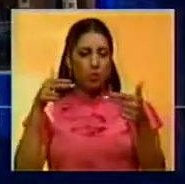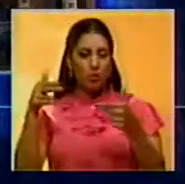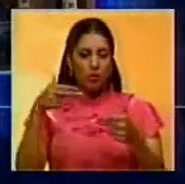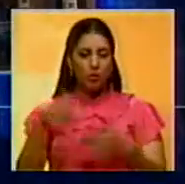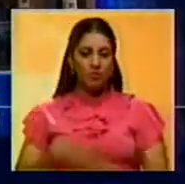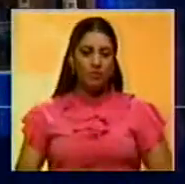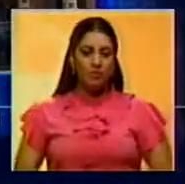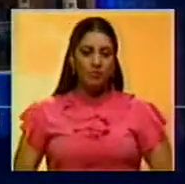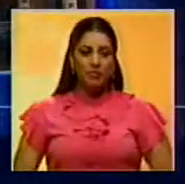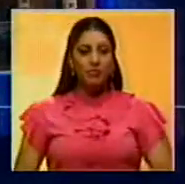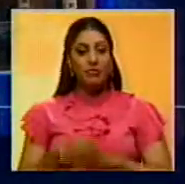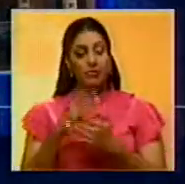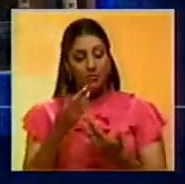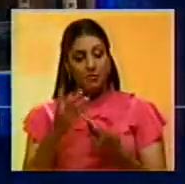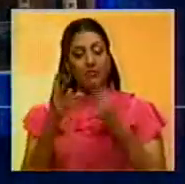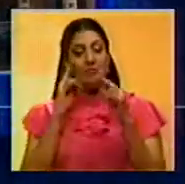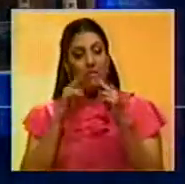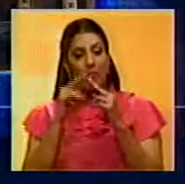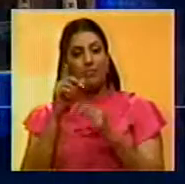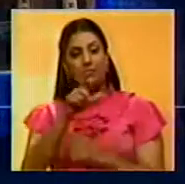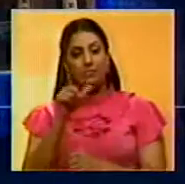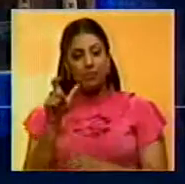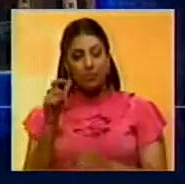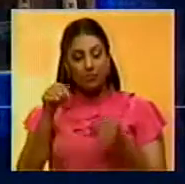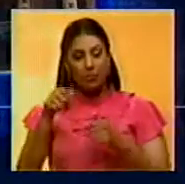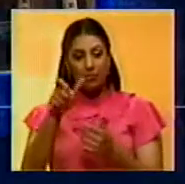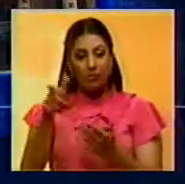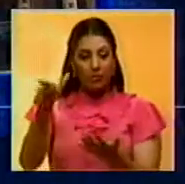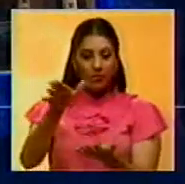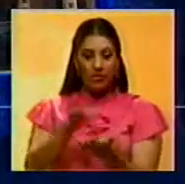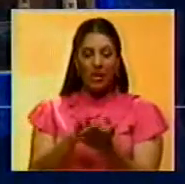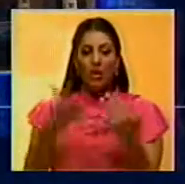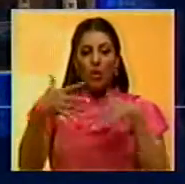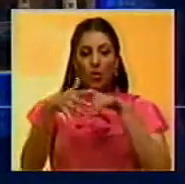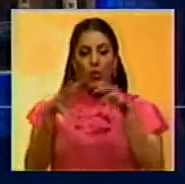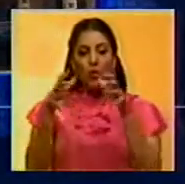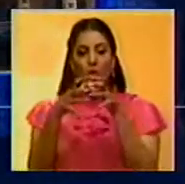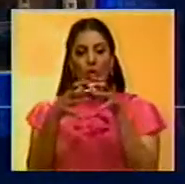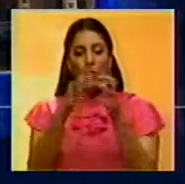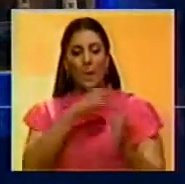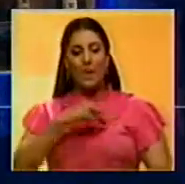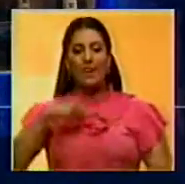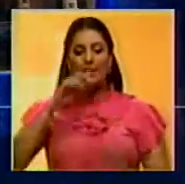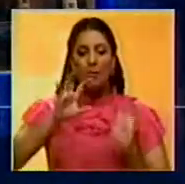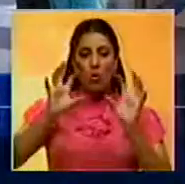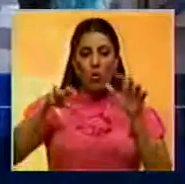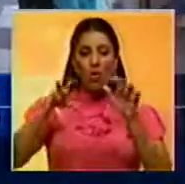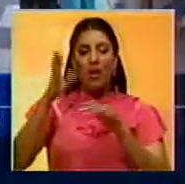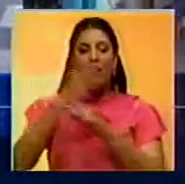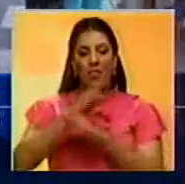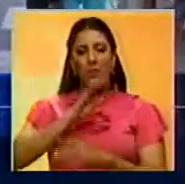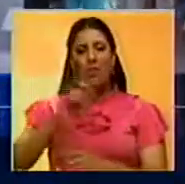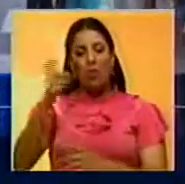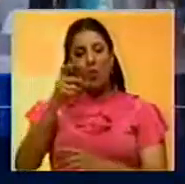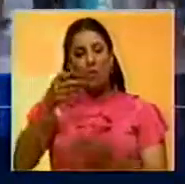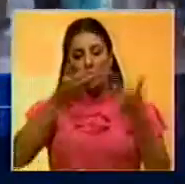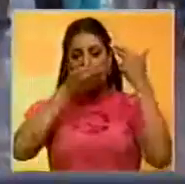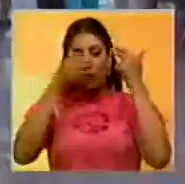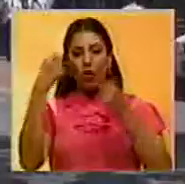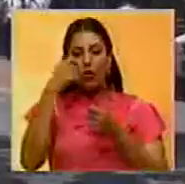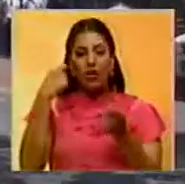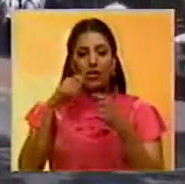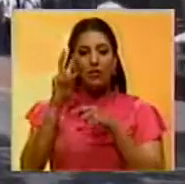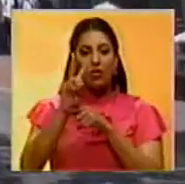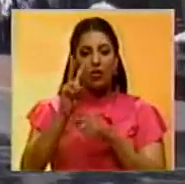intercambio de disparos. Se pudo conocer que los hoy oxisos eran integrantes de la banda El Lobo y tenían antecedentes policiales por secuestro, droga y